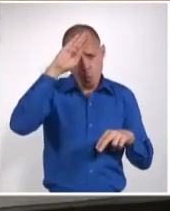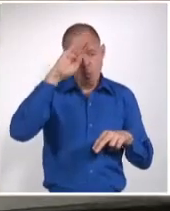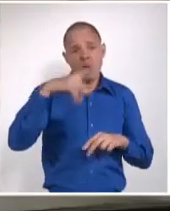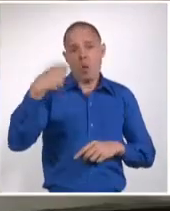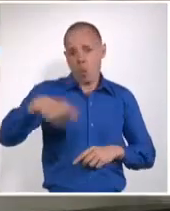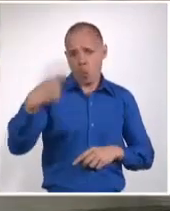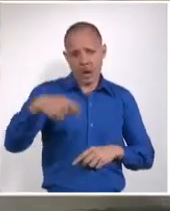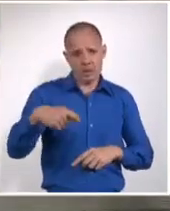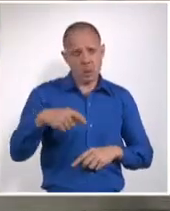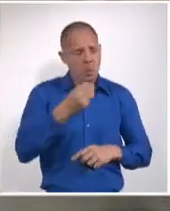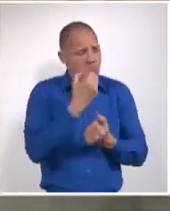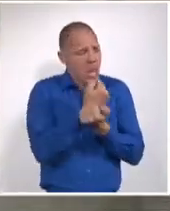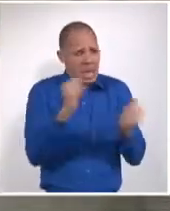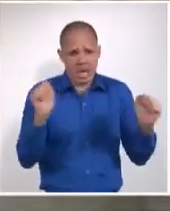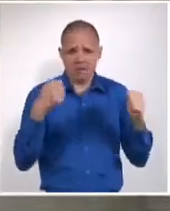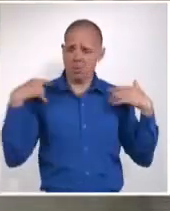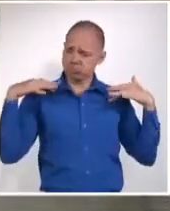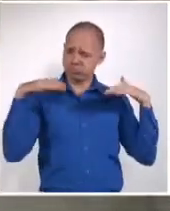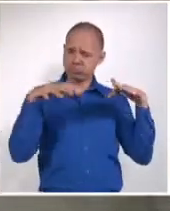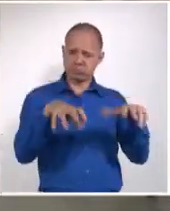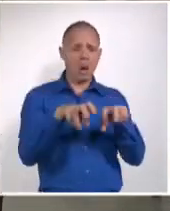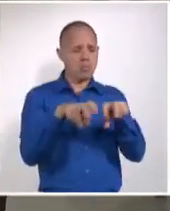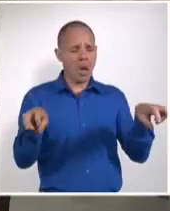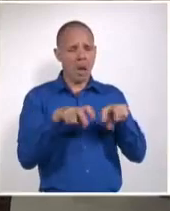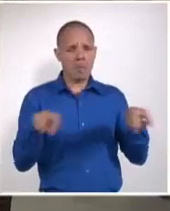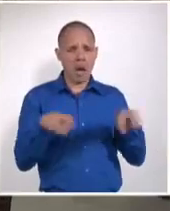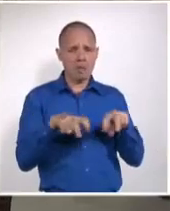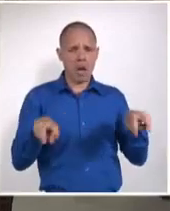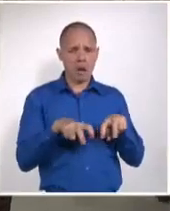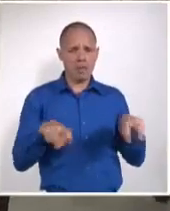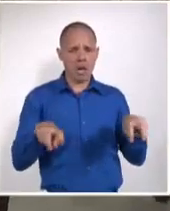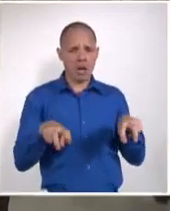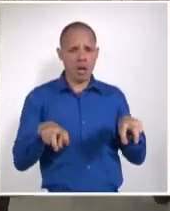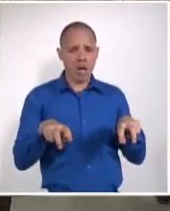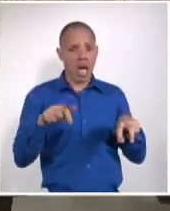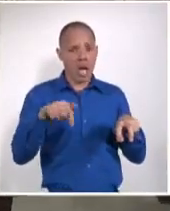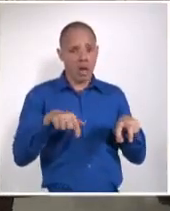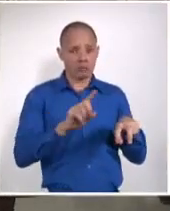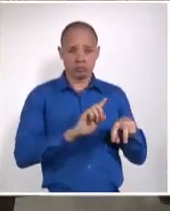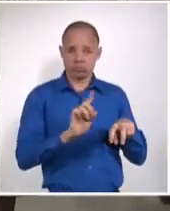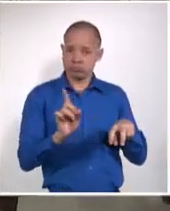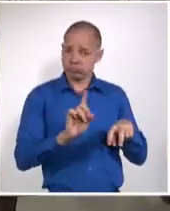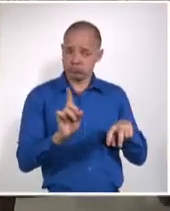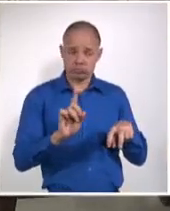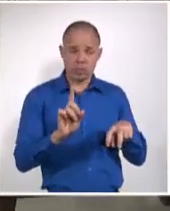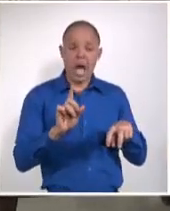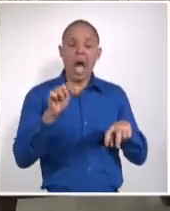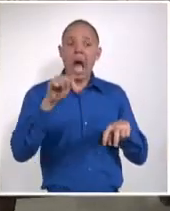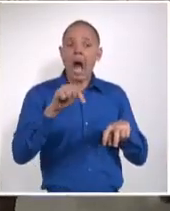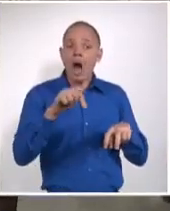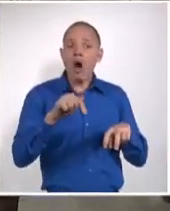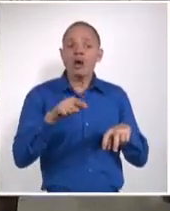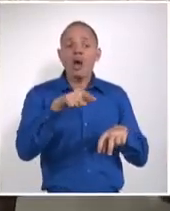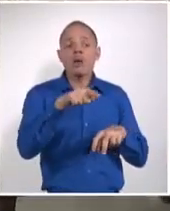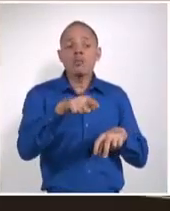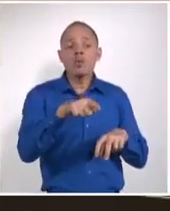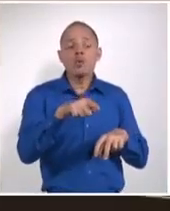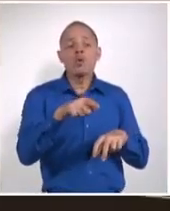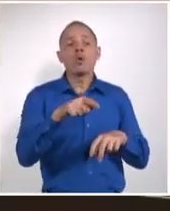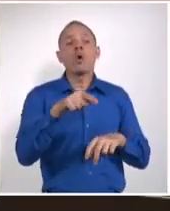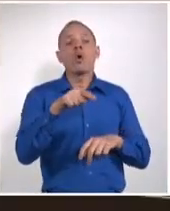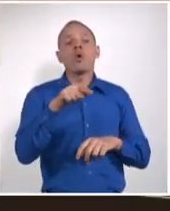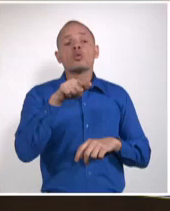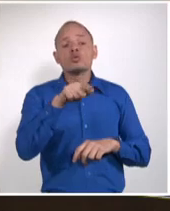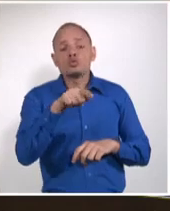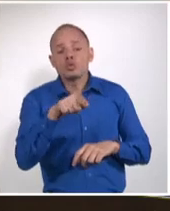y eso se ha limitado en estos momentos. Se accede familiar de la víctima, del acusado, para poder limitar sobre todo el